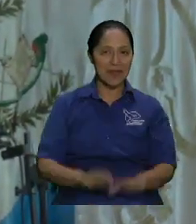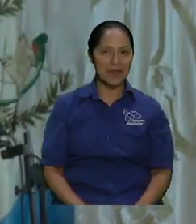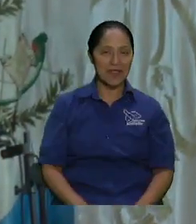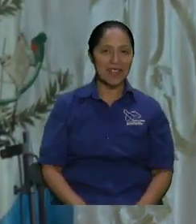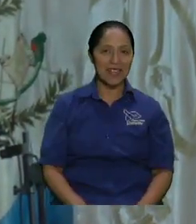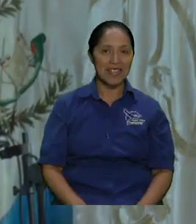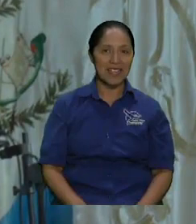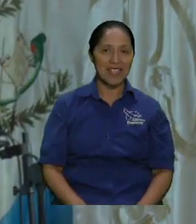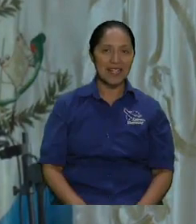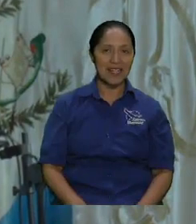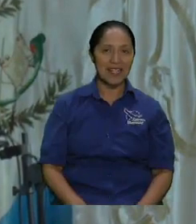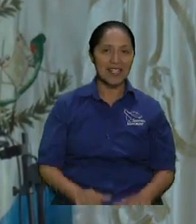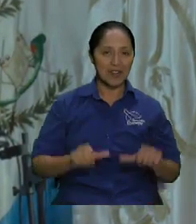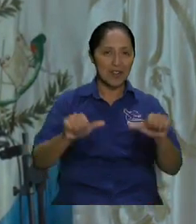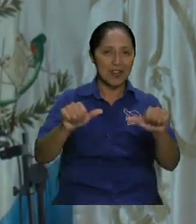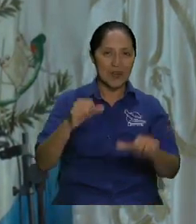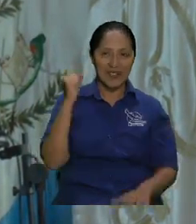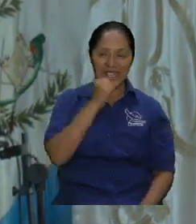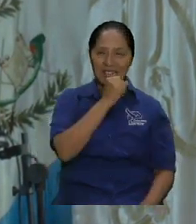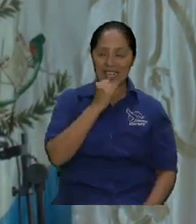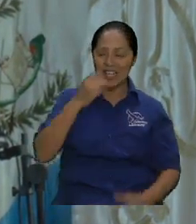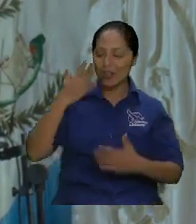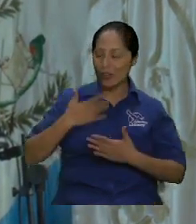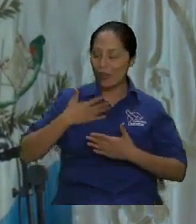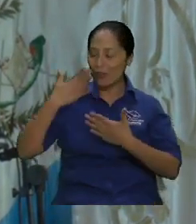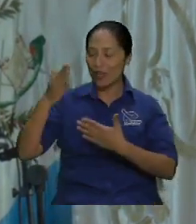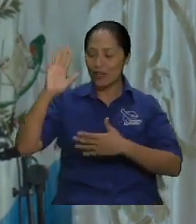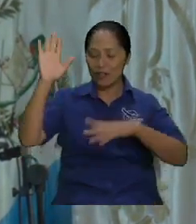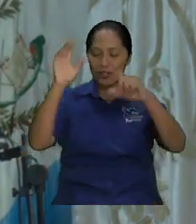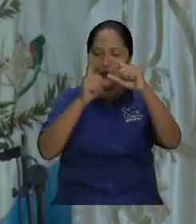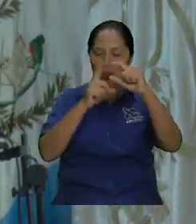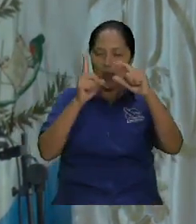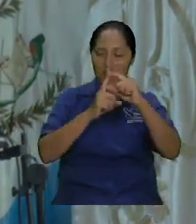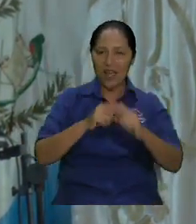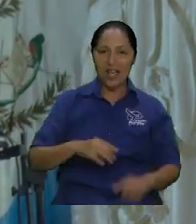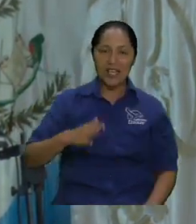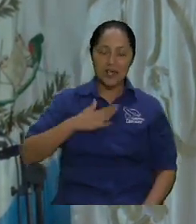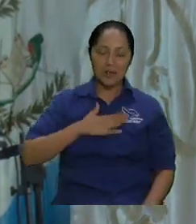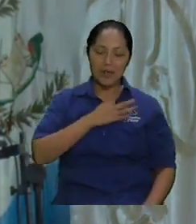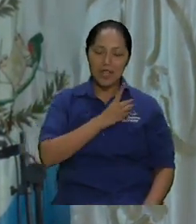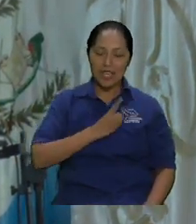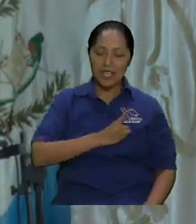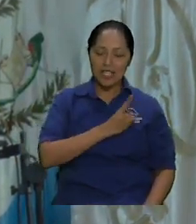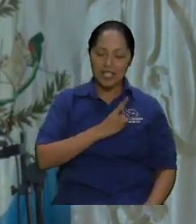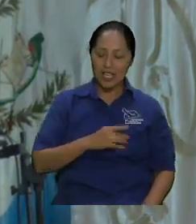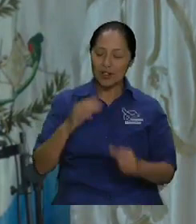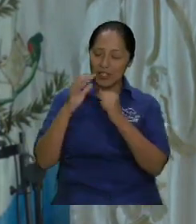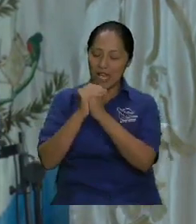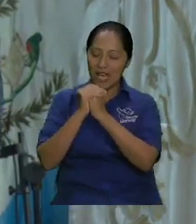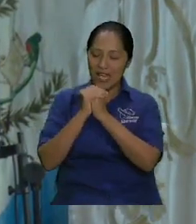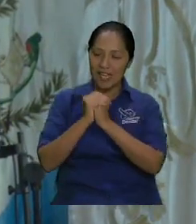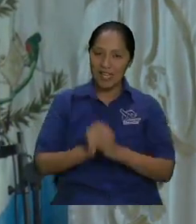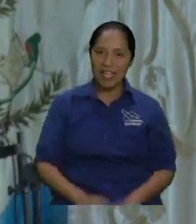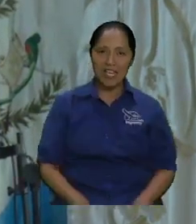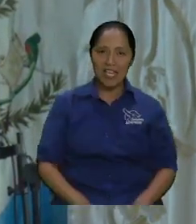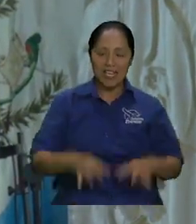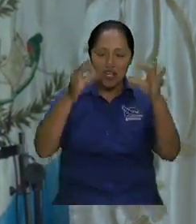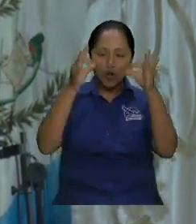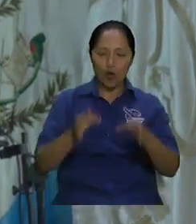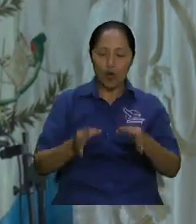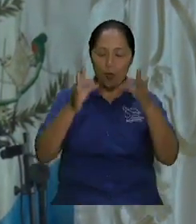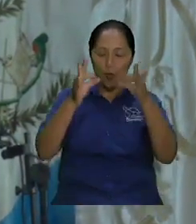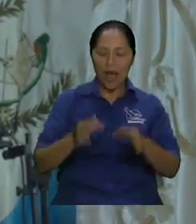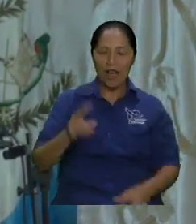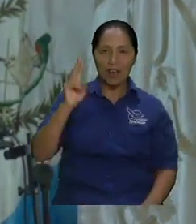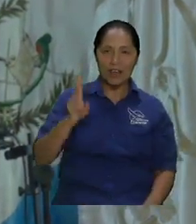confiando en su palabra y en su amor si mi anhelo es orar y ocupado siempre estar en la